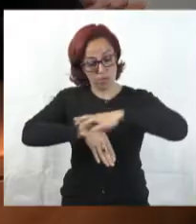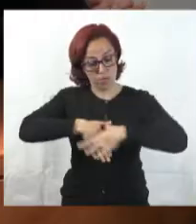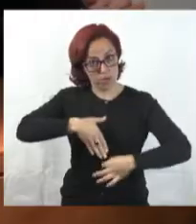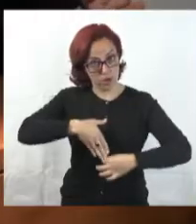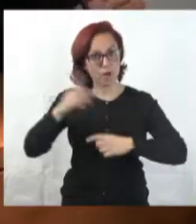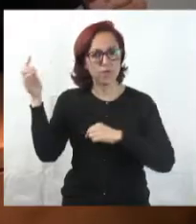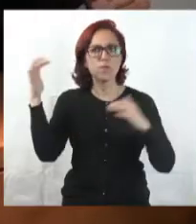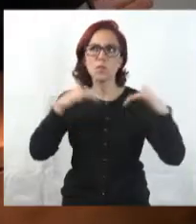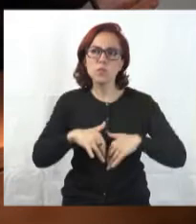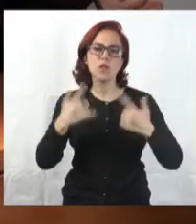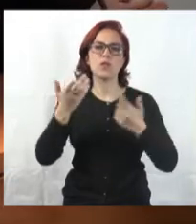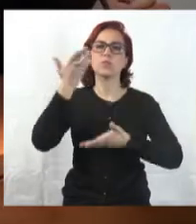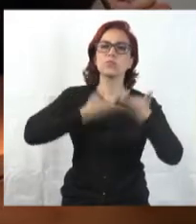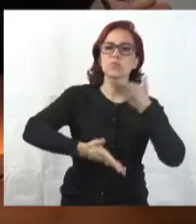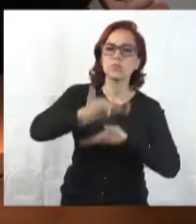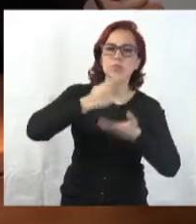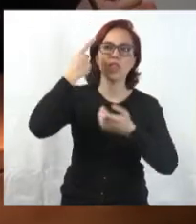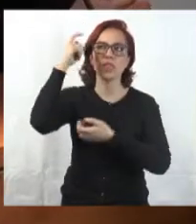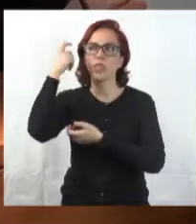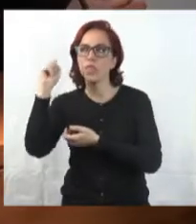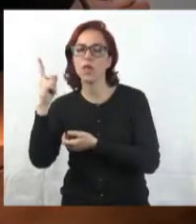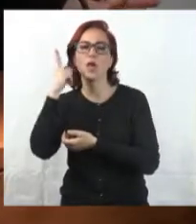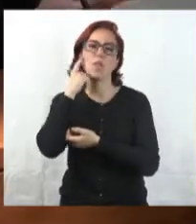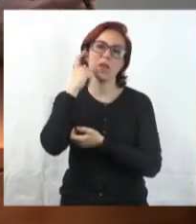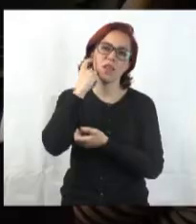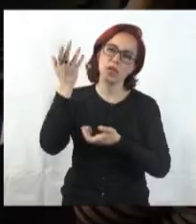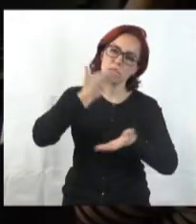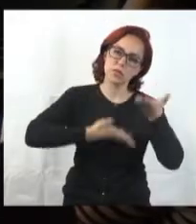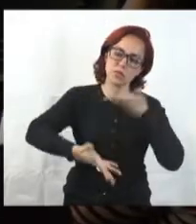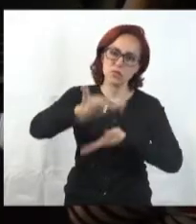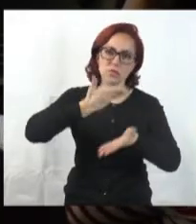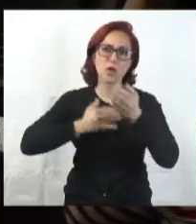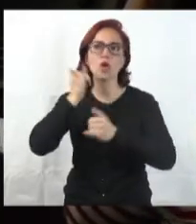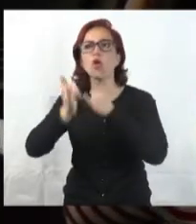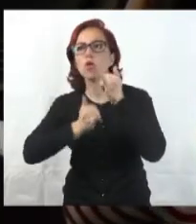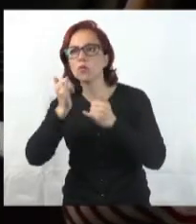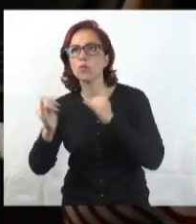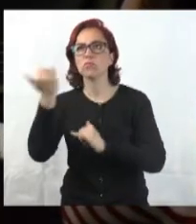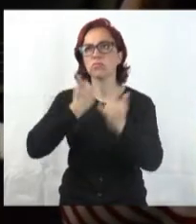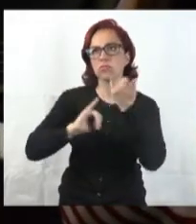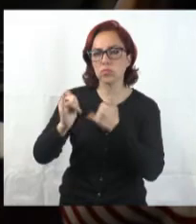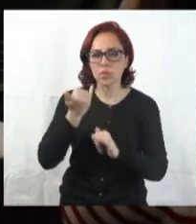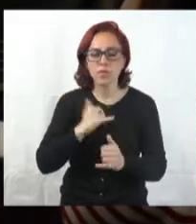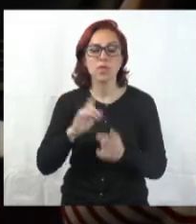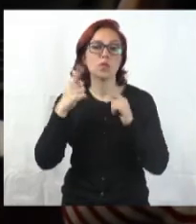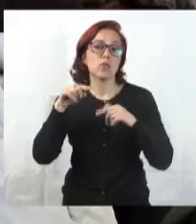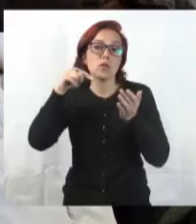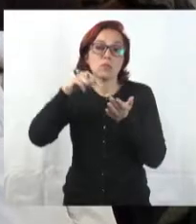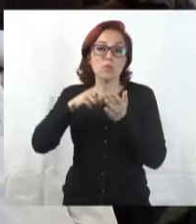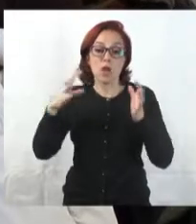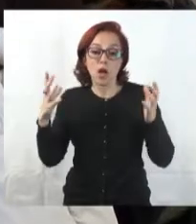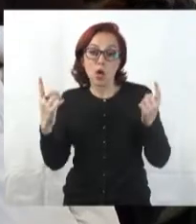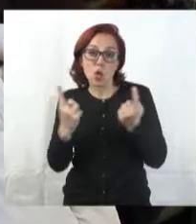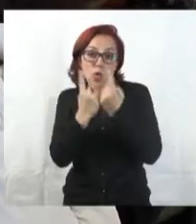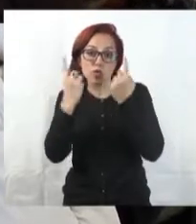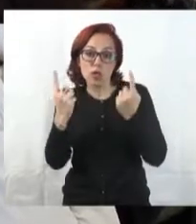intercambiar ideas, transmitir conocimientos, compartir experiencias. En definitiva es un punto de